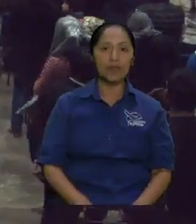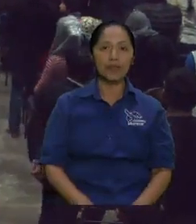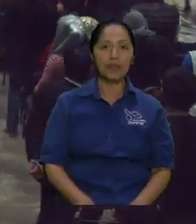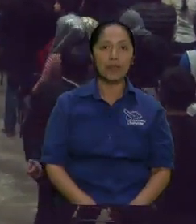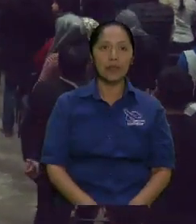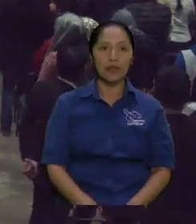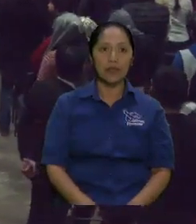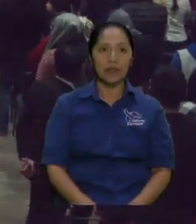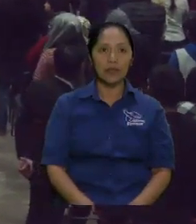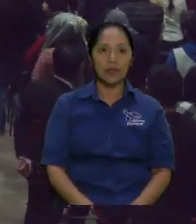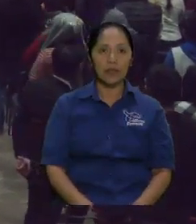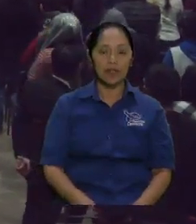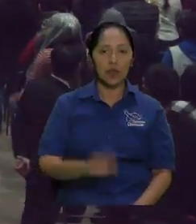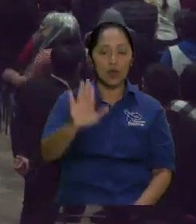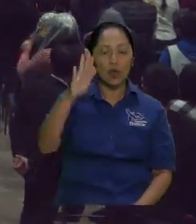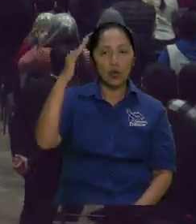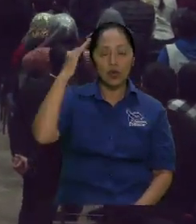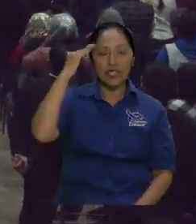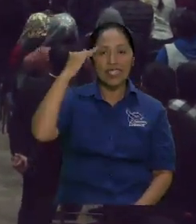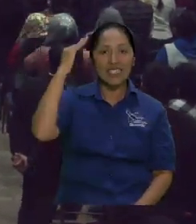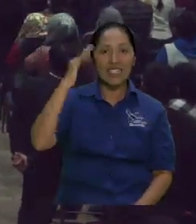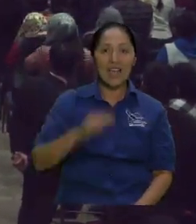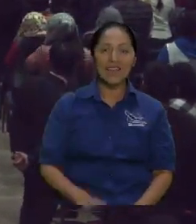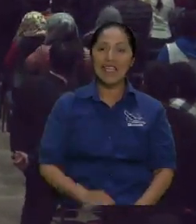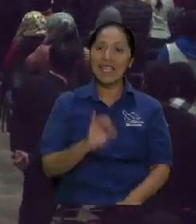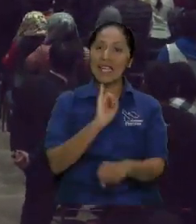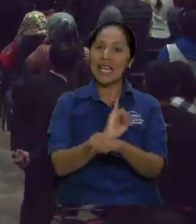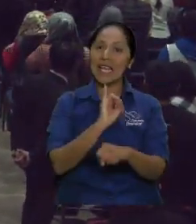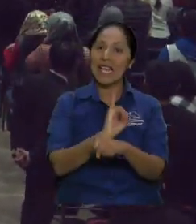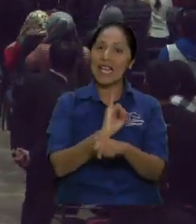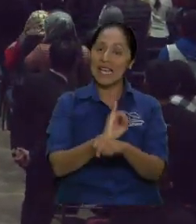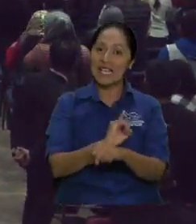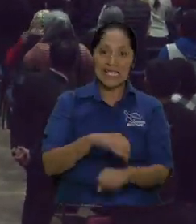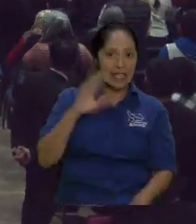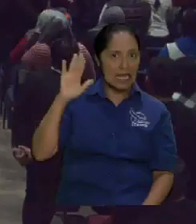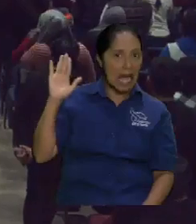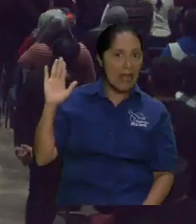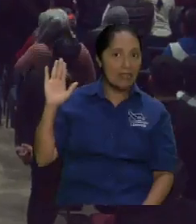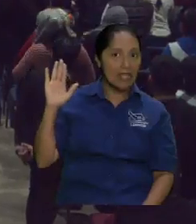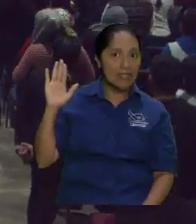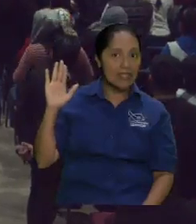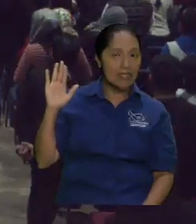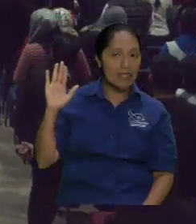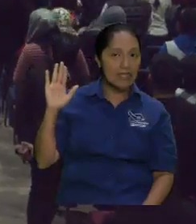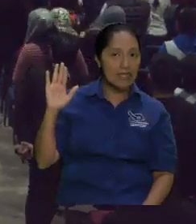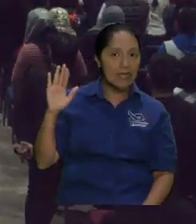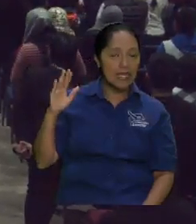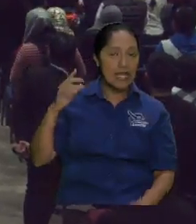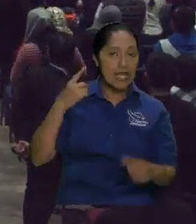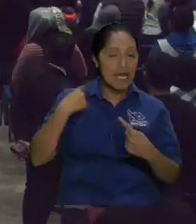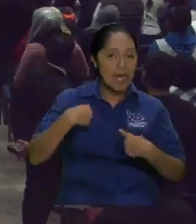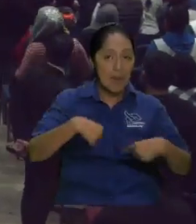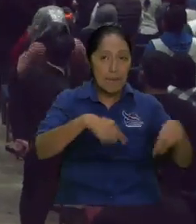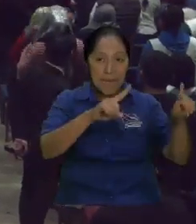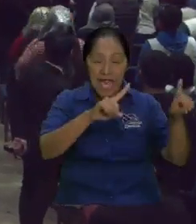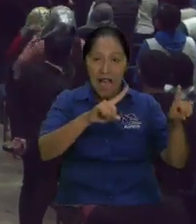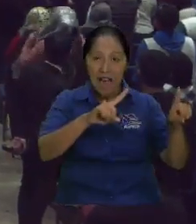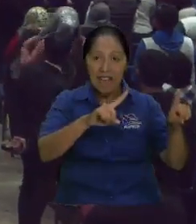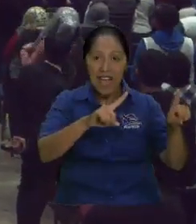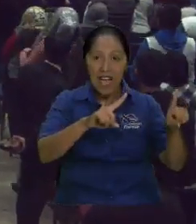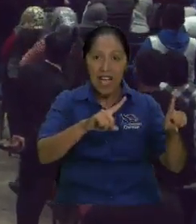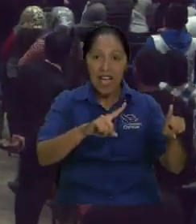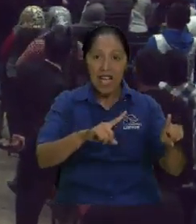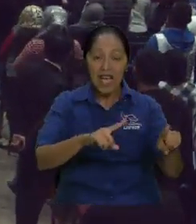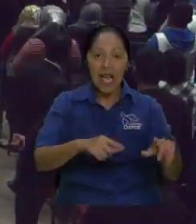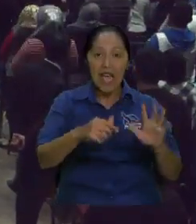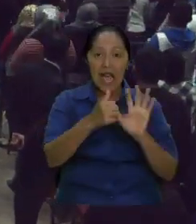saben que la iglesia enviaba incluso a Pablo así dice en la biblia que la iglesia envió a